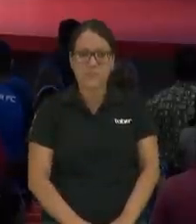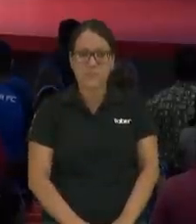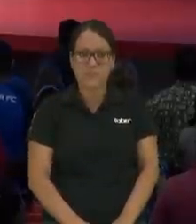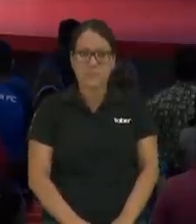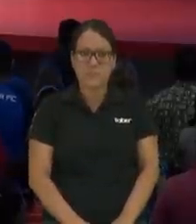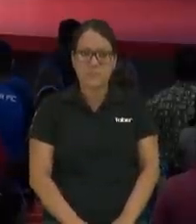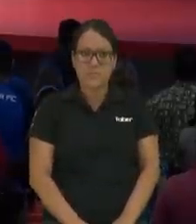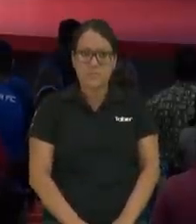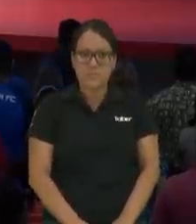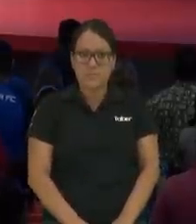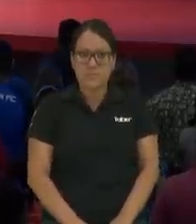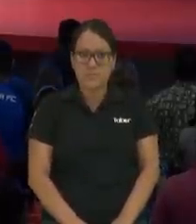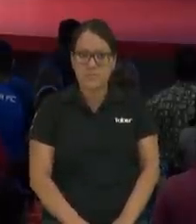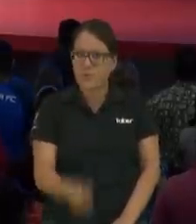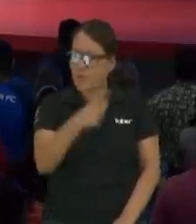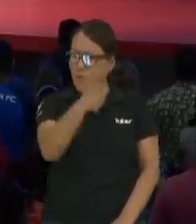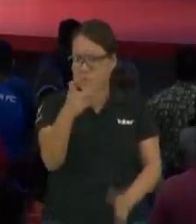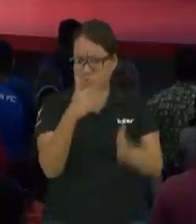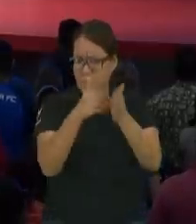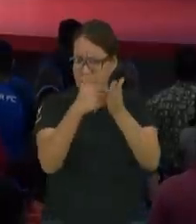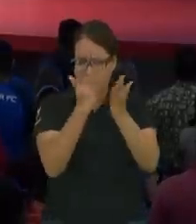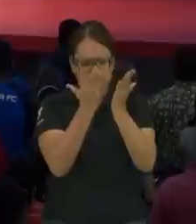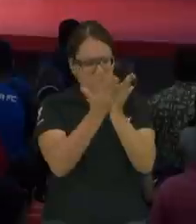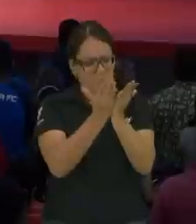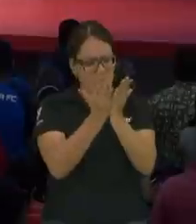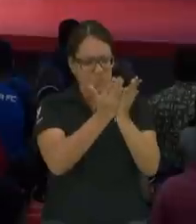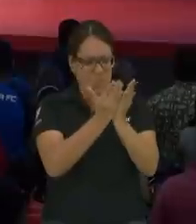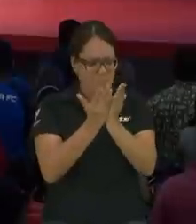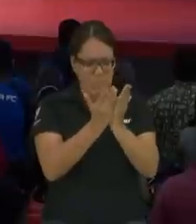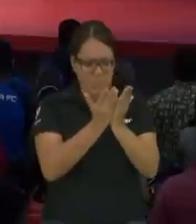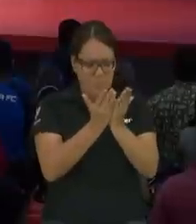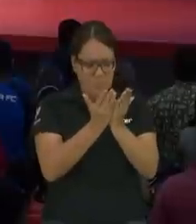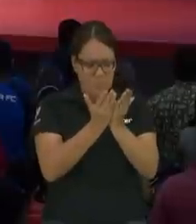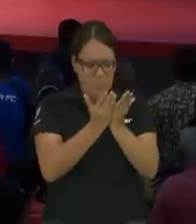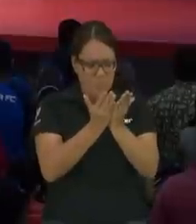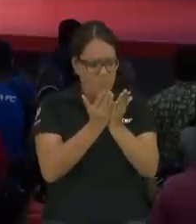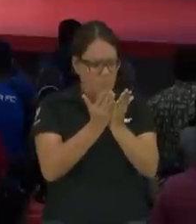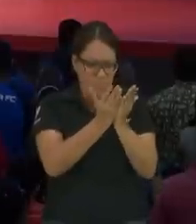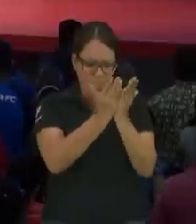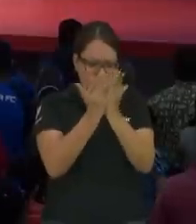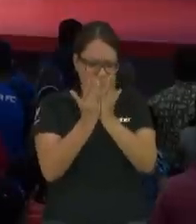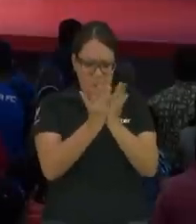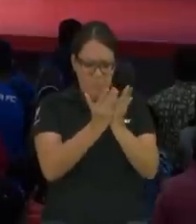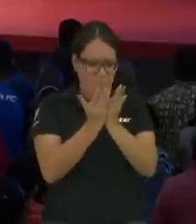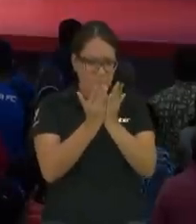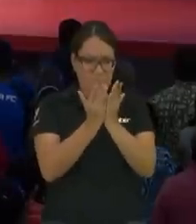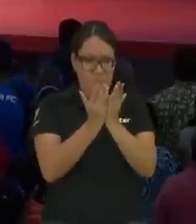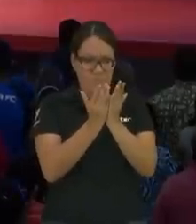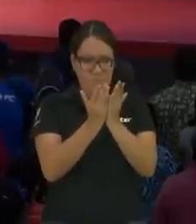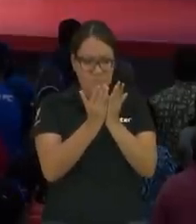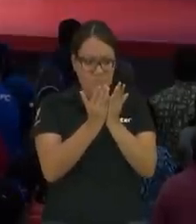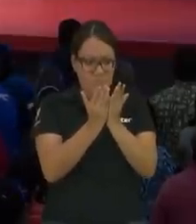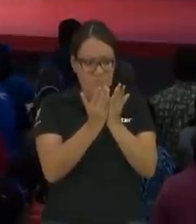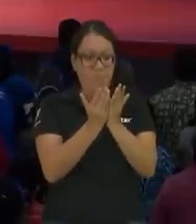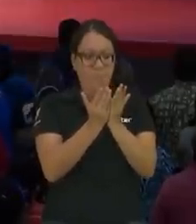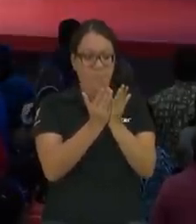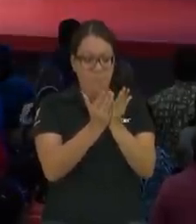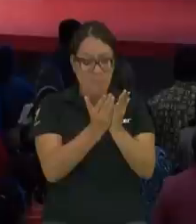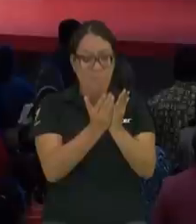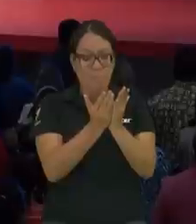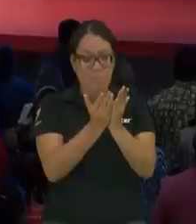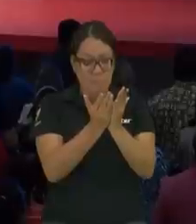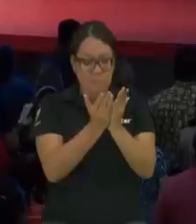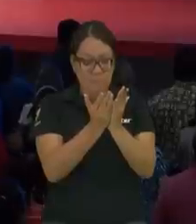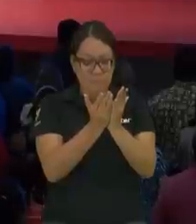Y cuando usted comienza a leer la palabra, los piojos, las pulgas, todo